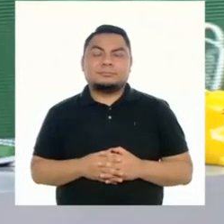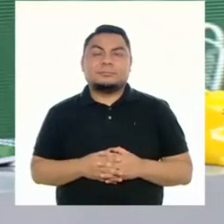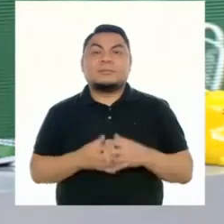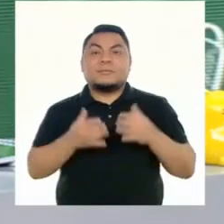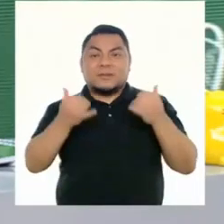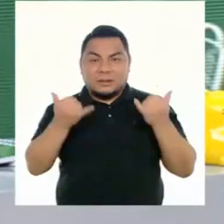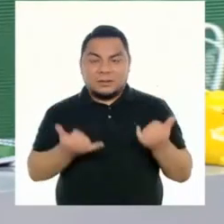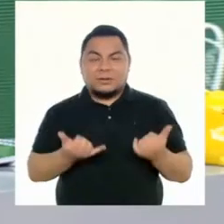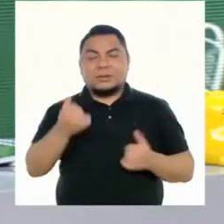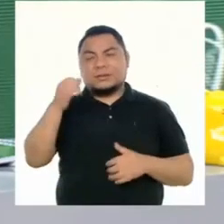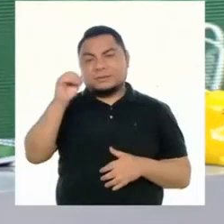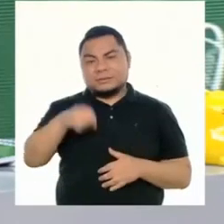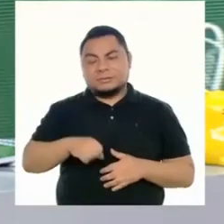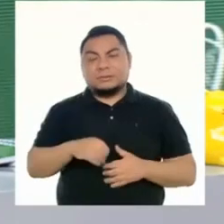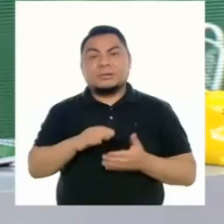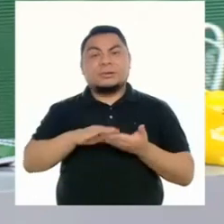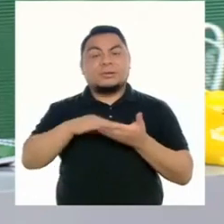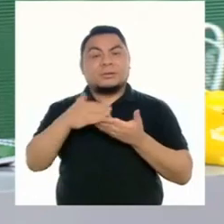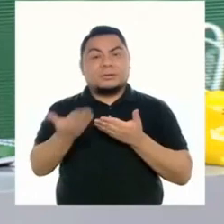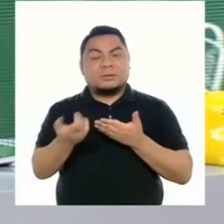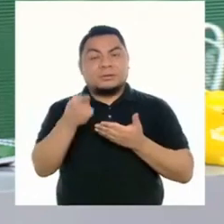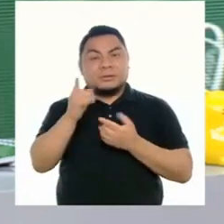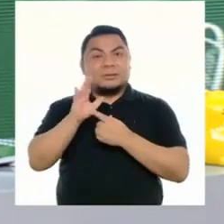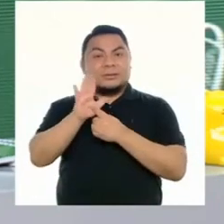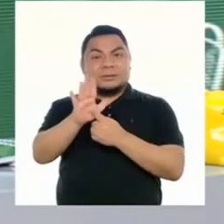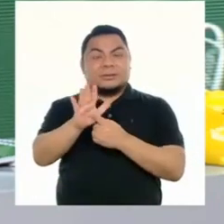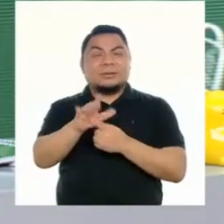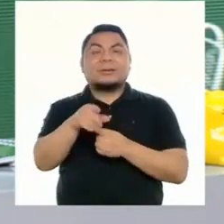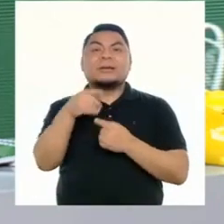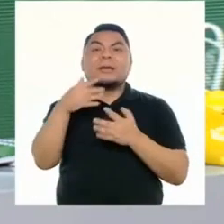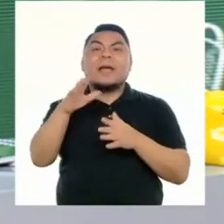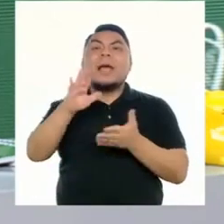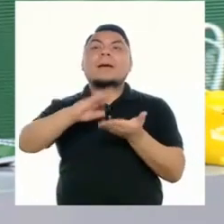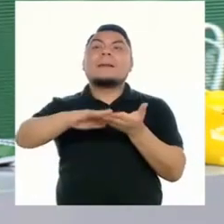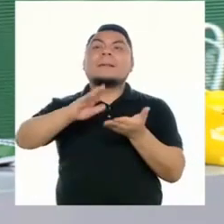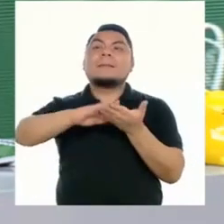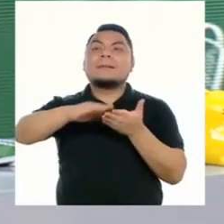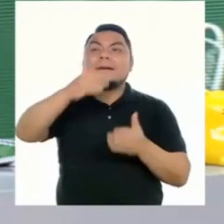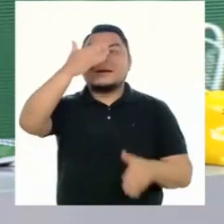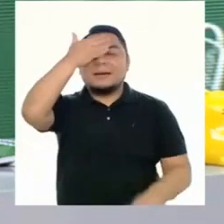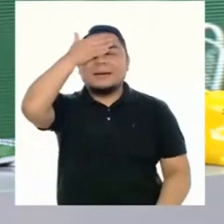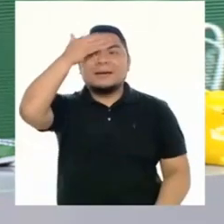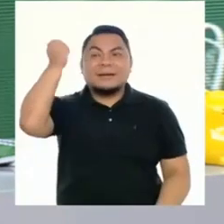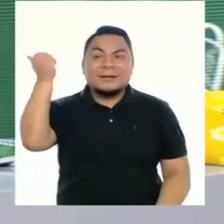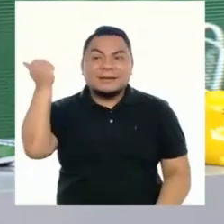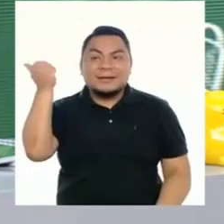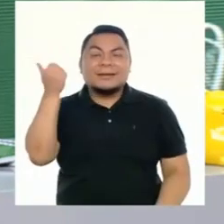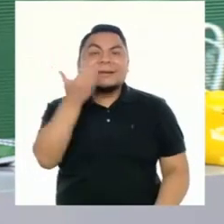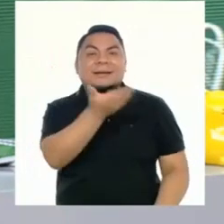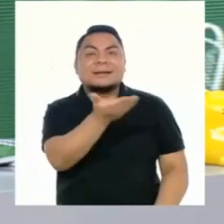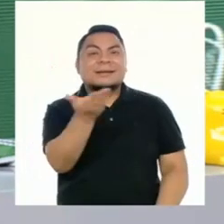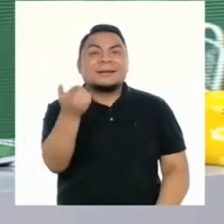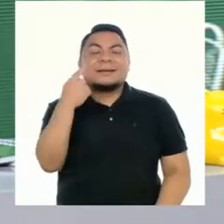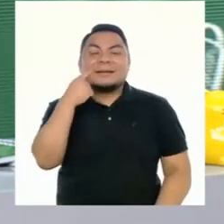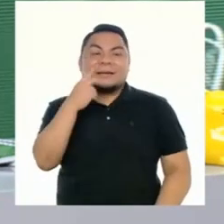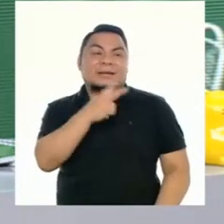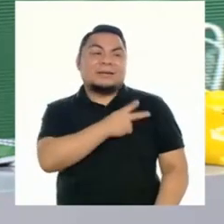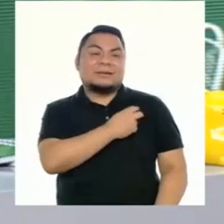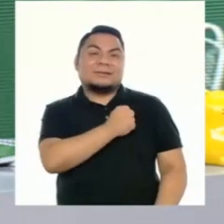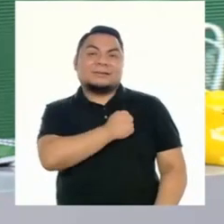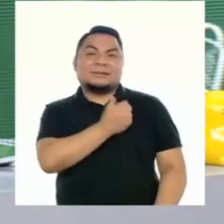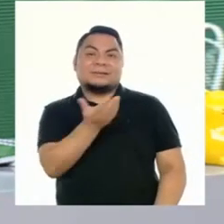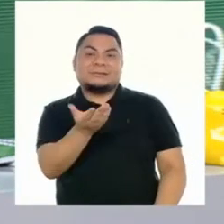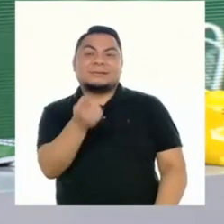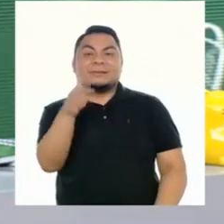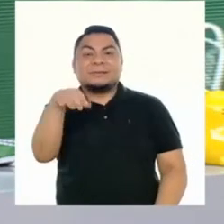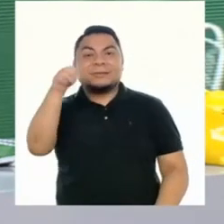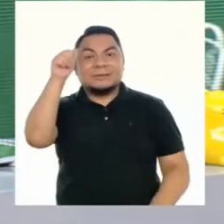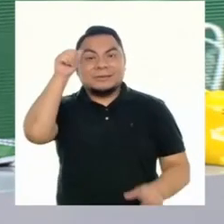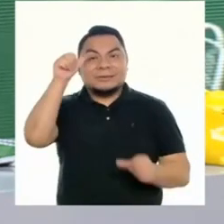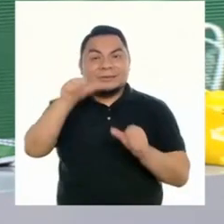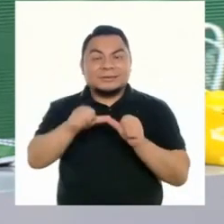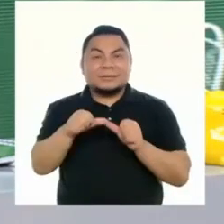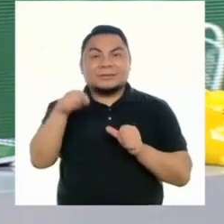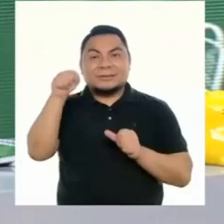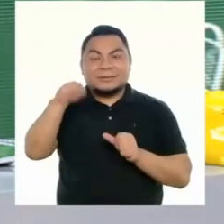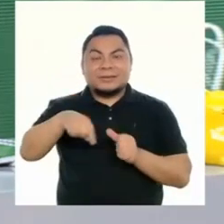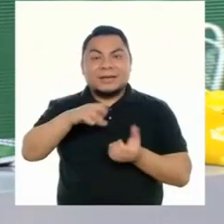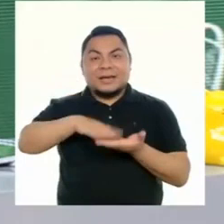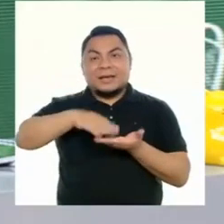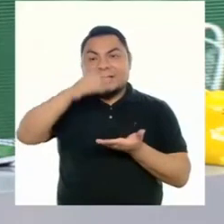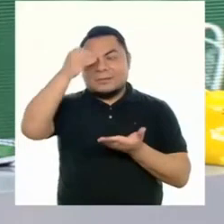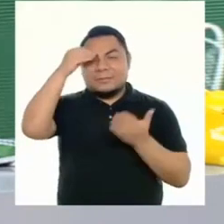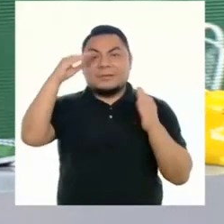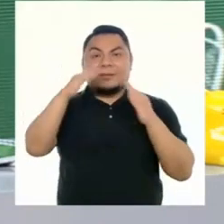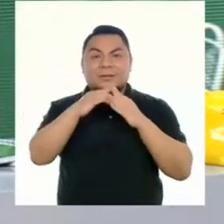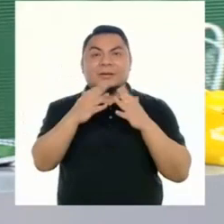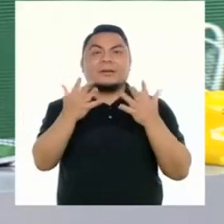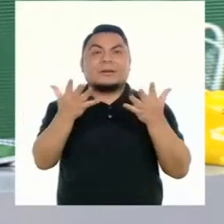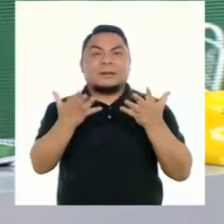Y ahora sí, luego de presentarles el reto... ¡Ay, verdad! ¡Casi me olvido, chicas y chicos de segundo de secundaria! Recuerden que aquí en